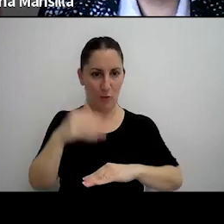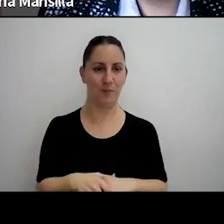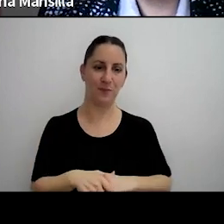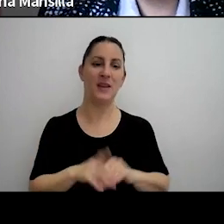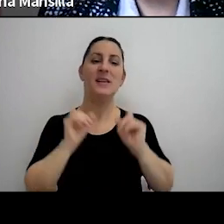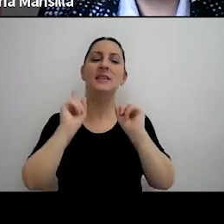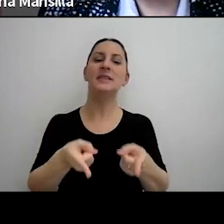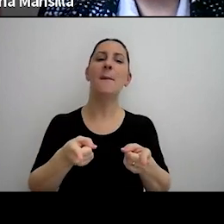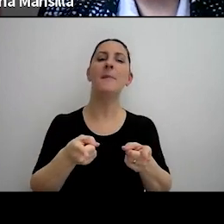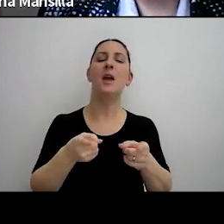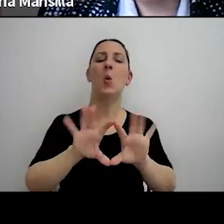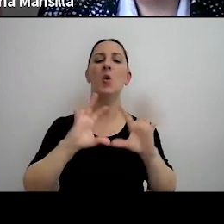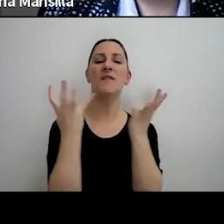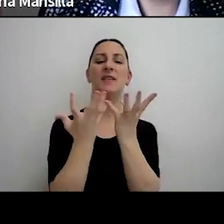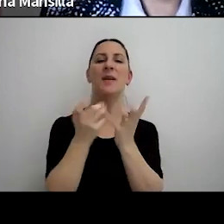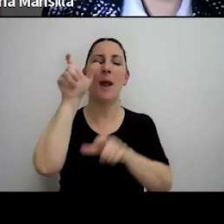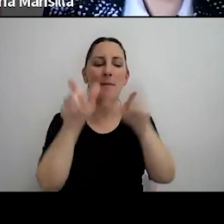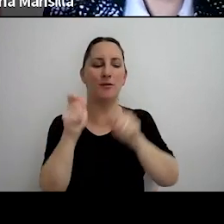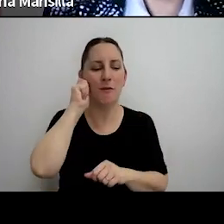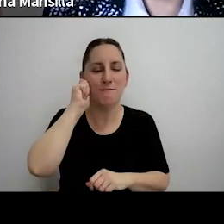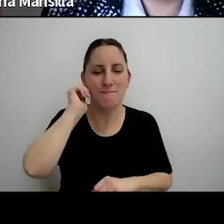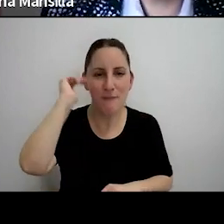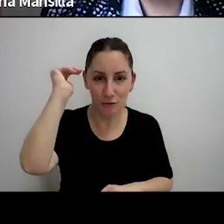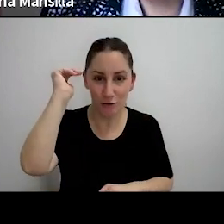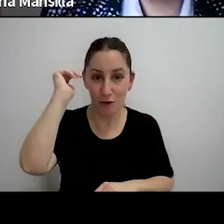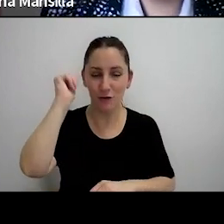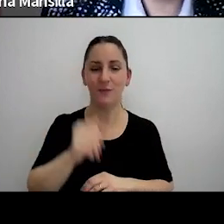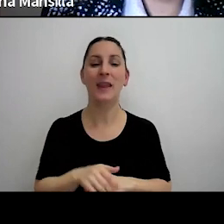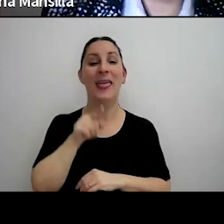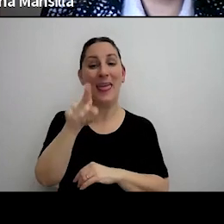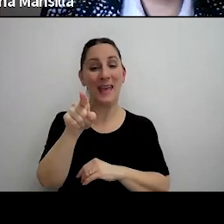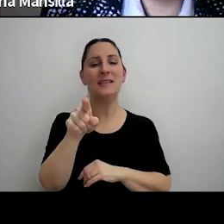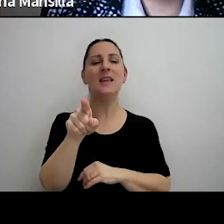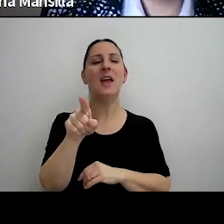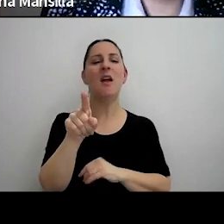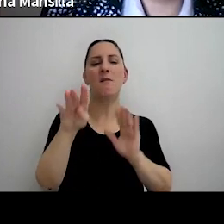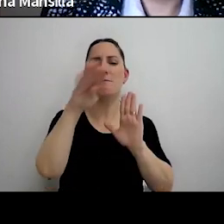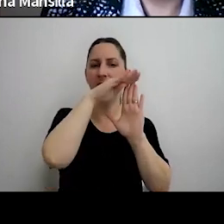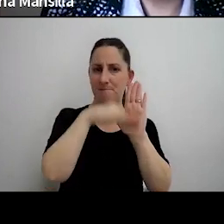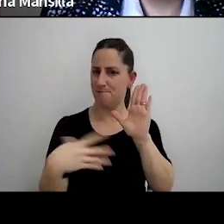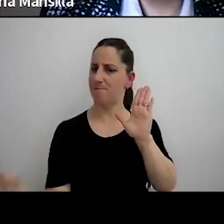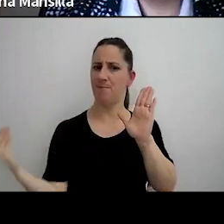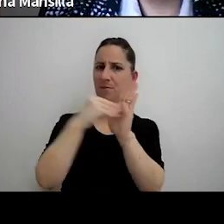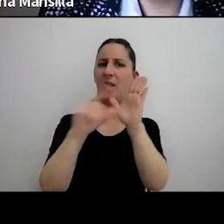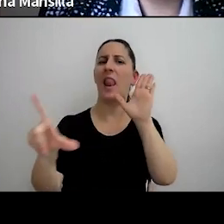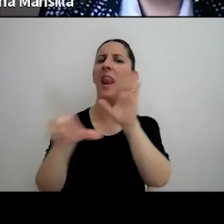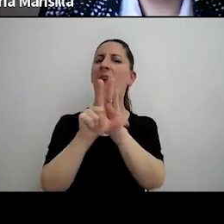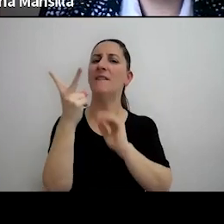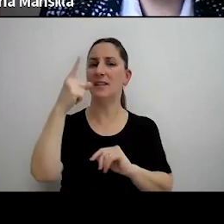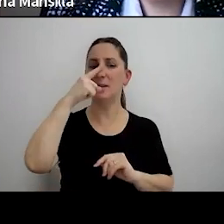la prestación universal para adulto mayor, este régimen fue incorporado por la ley 27